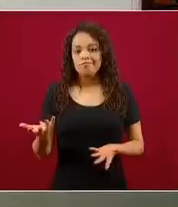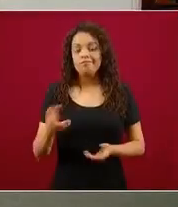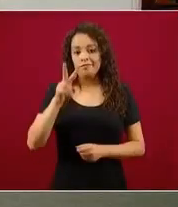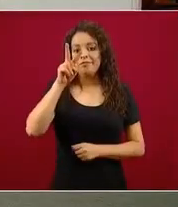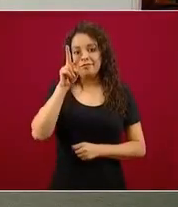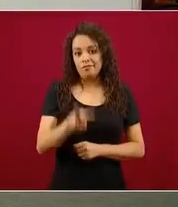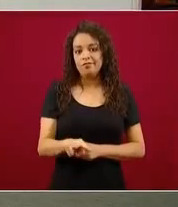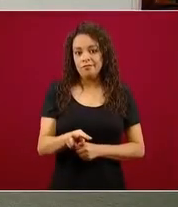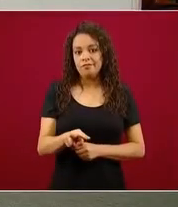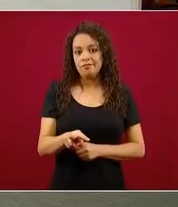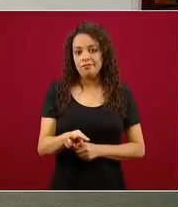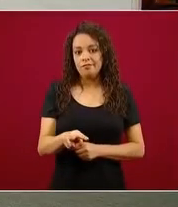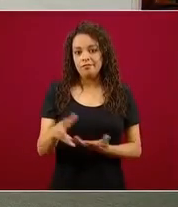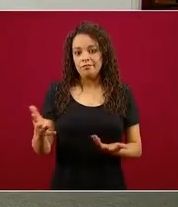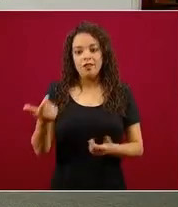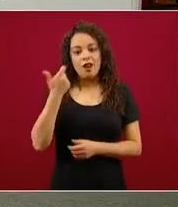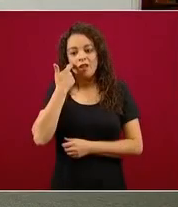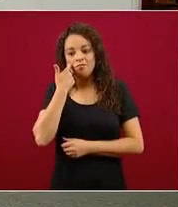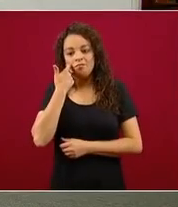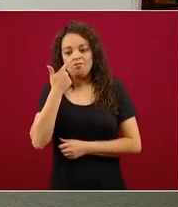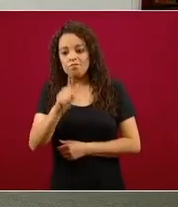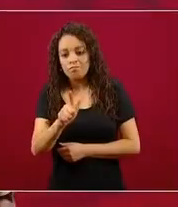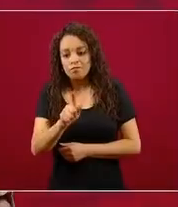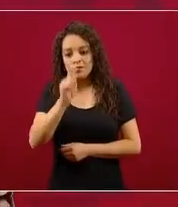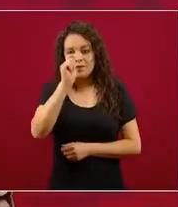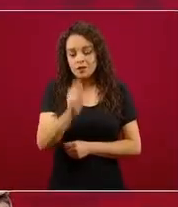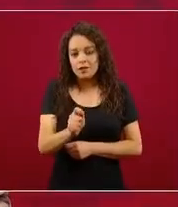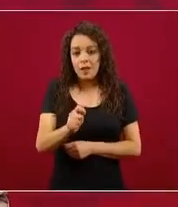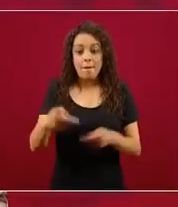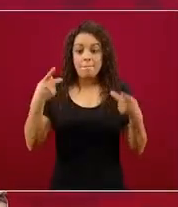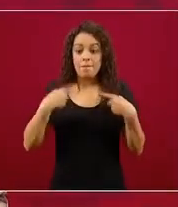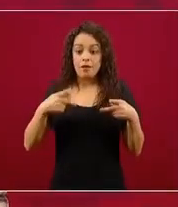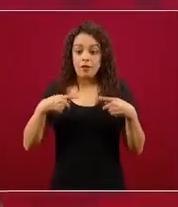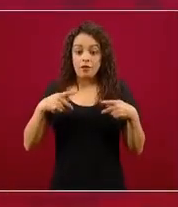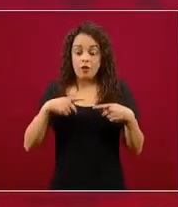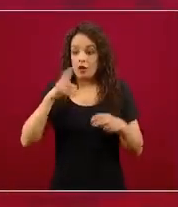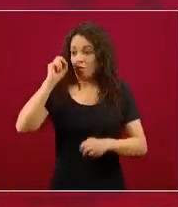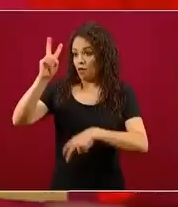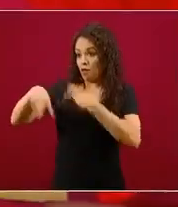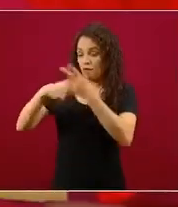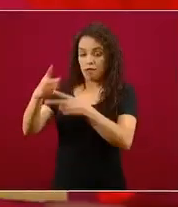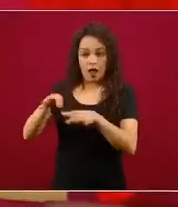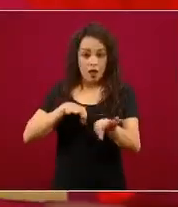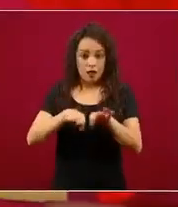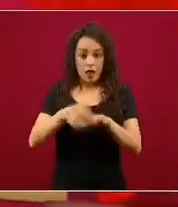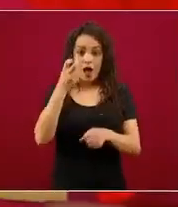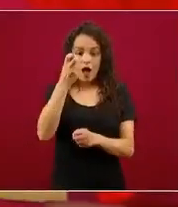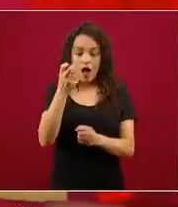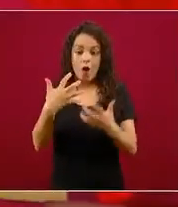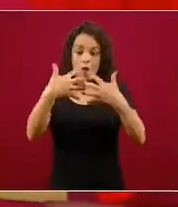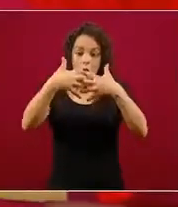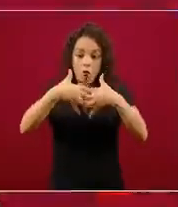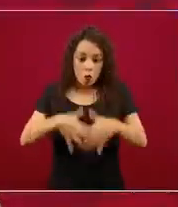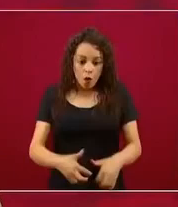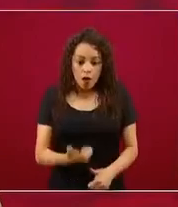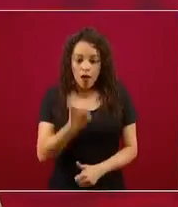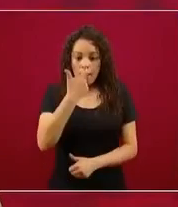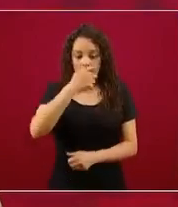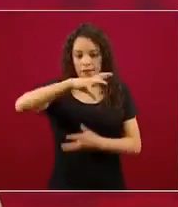deseada, adversa, la gente no puede ir a trabajar y entonces la producción se